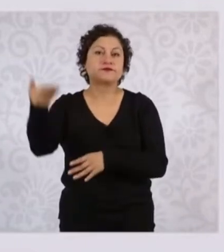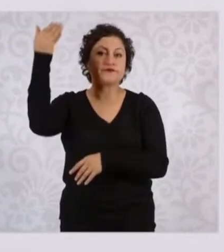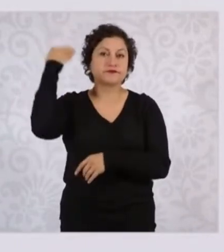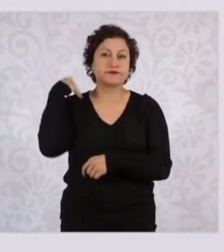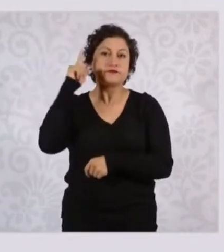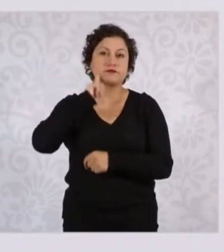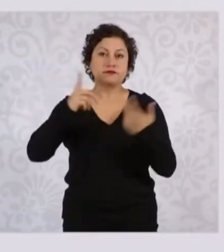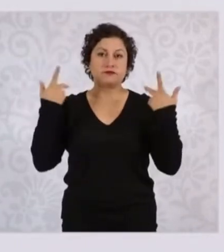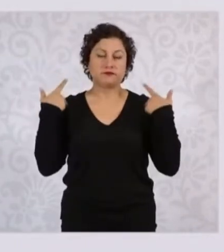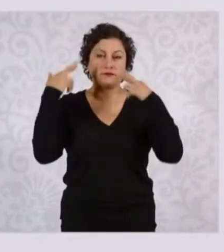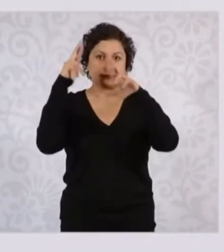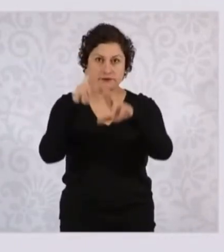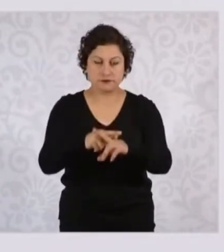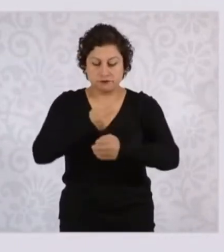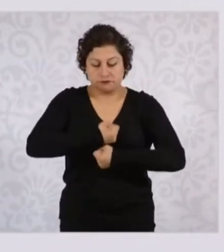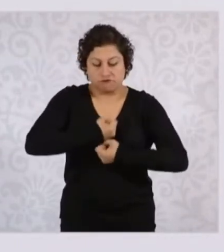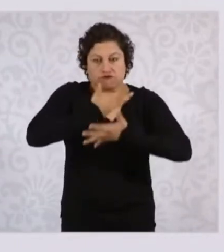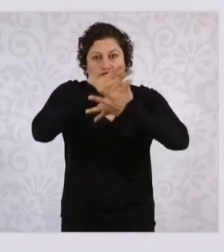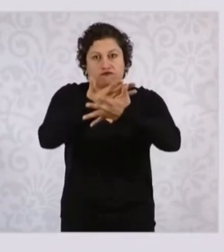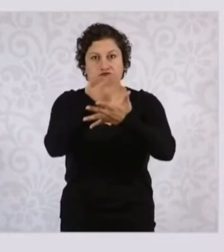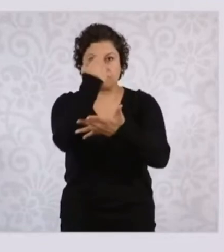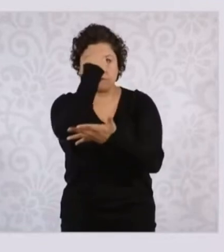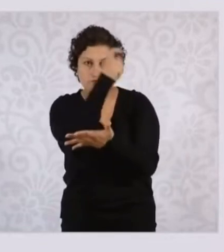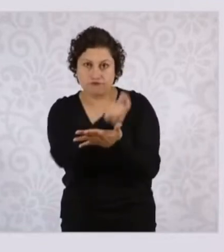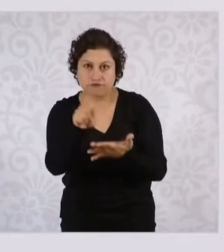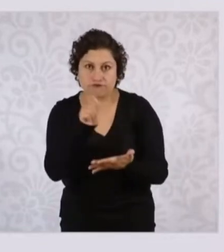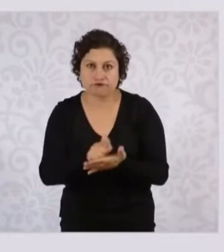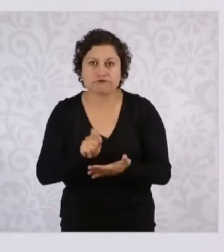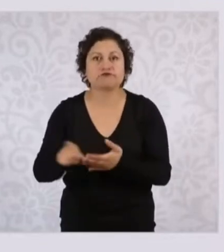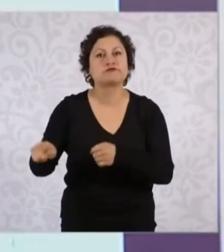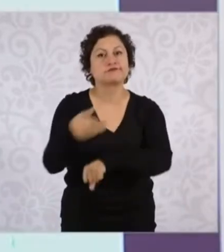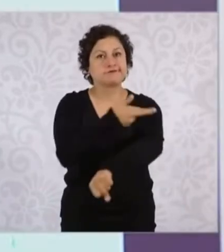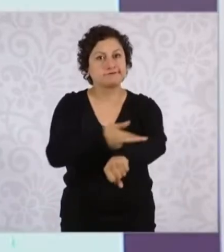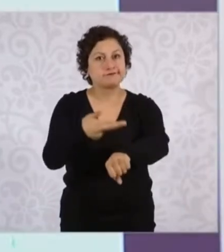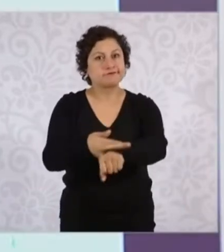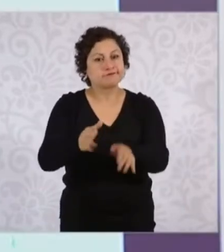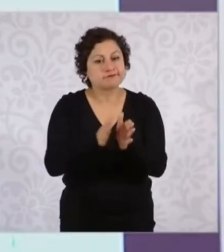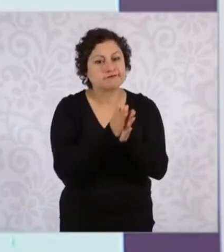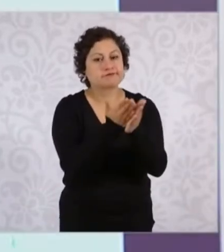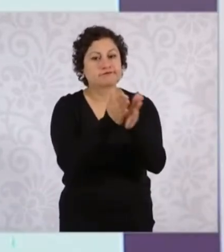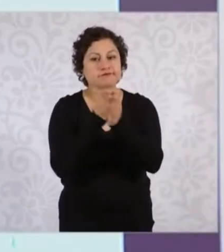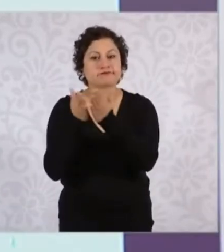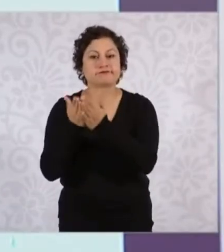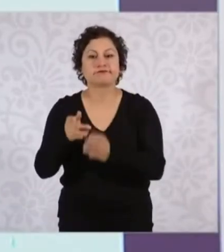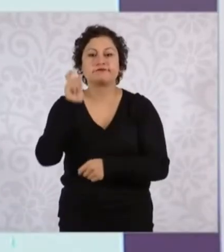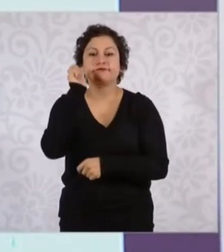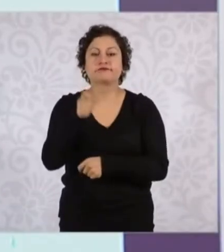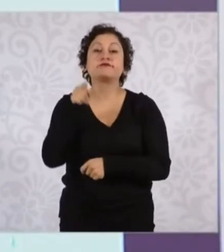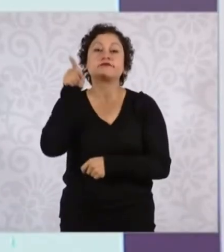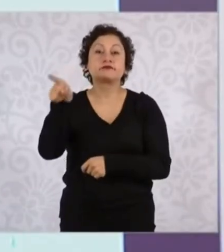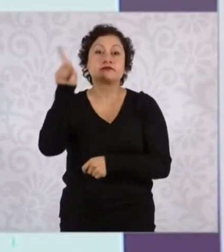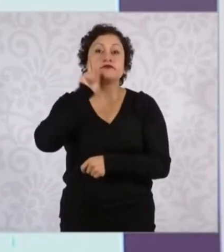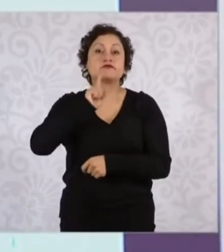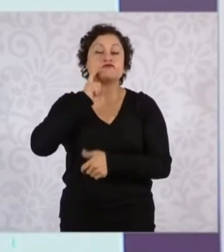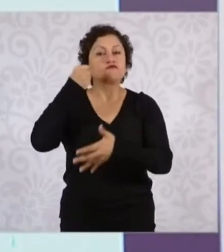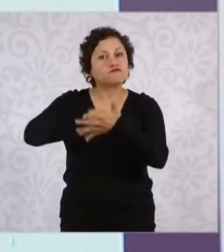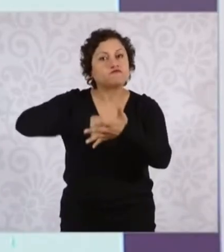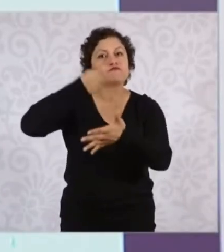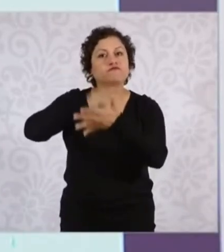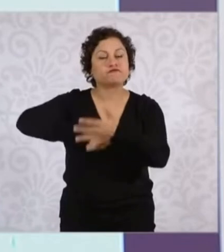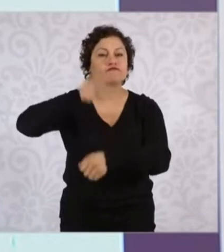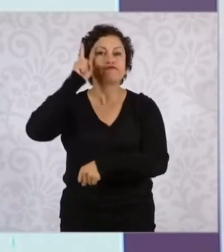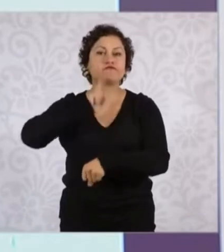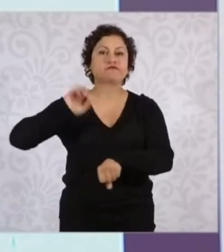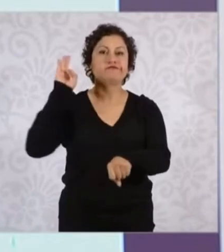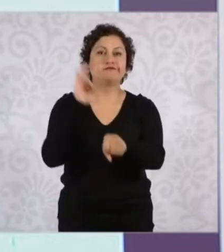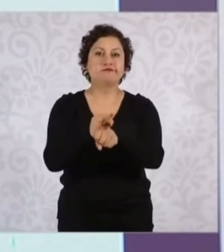y gestora literaria. Fue una mujer mexicana que sentó las bases para la emancipación femenina en